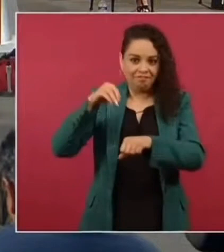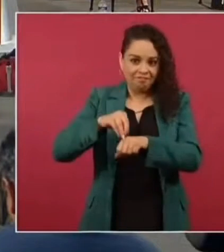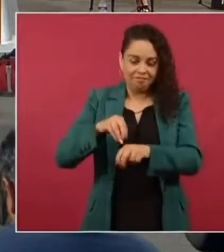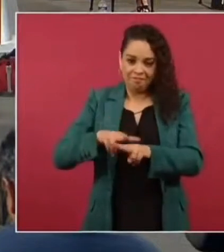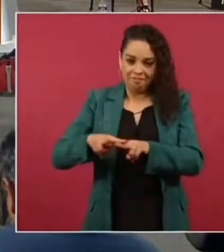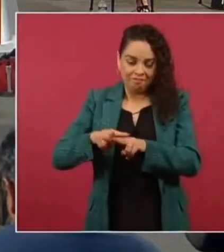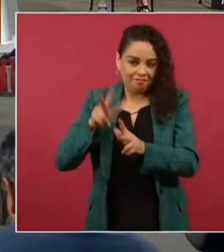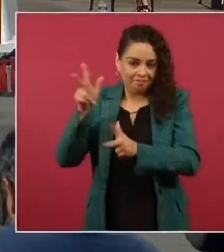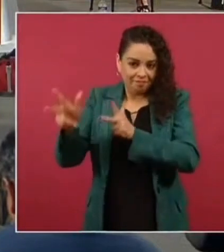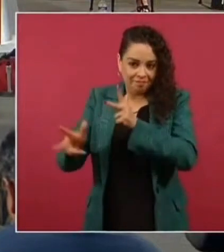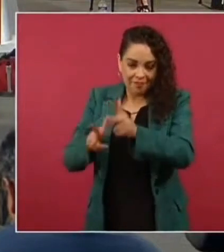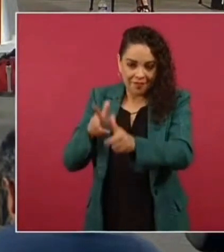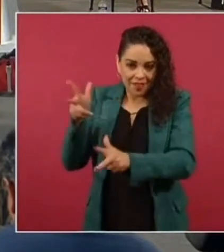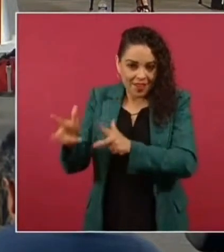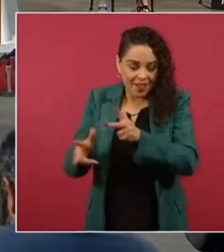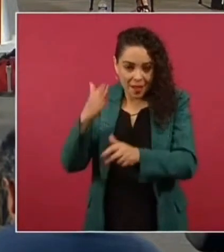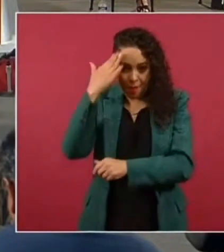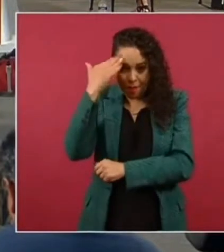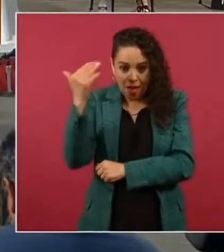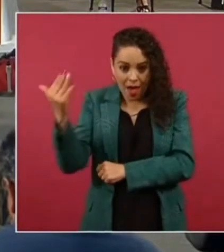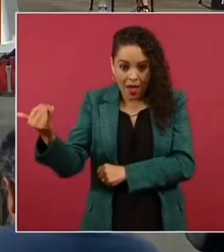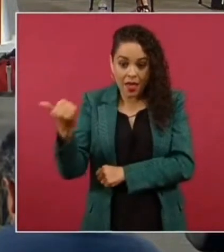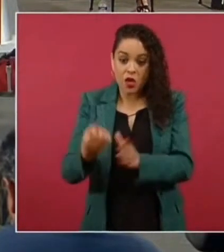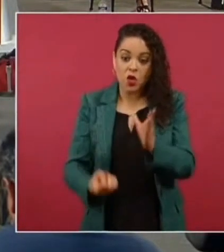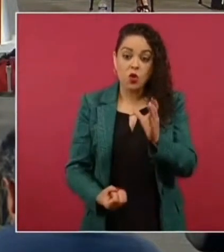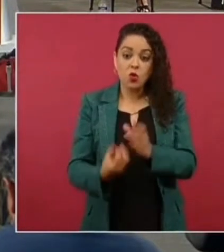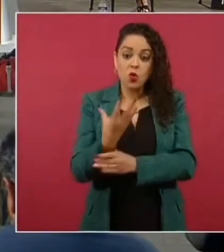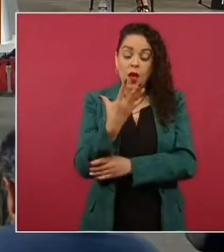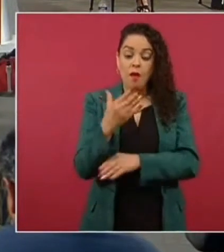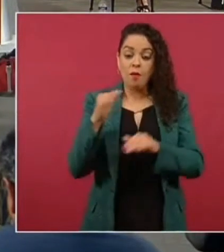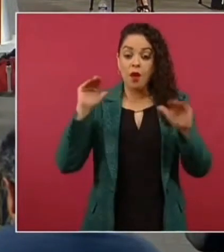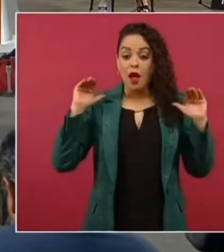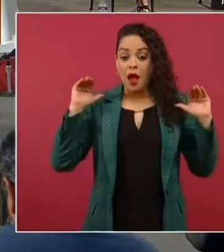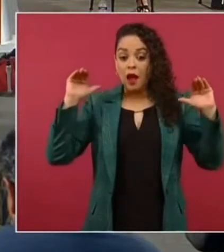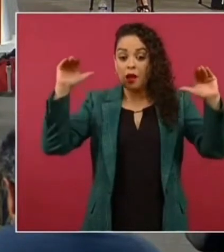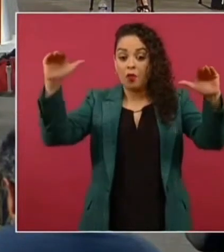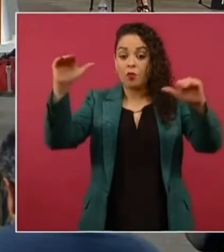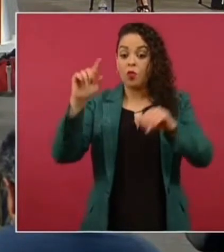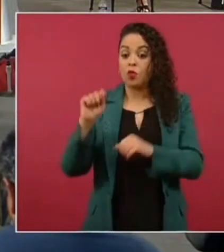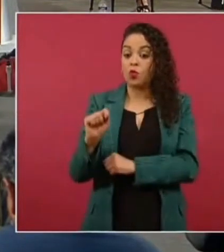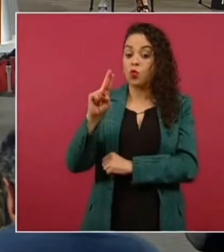y por eso el nuevo aeropuerto de Tulum.